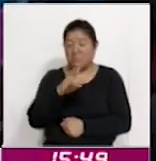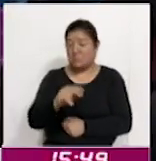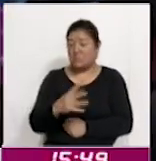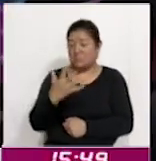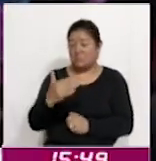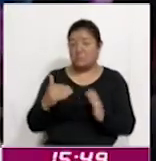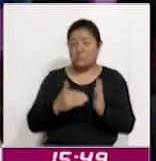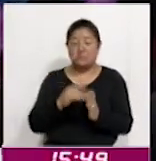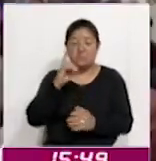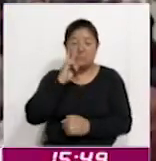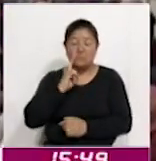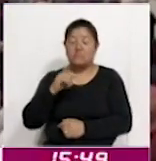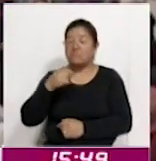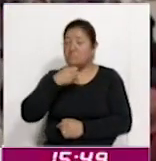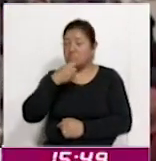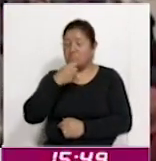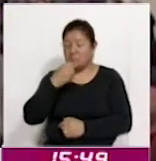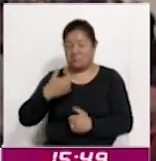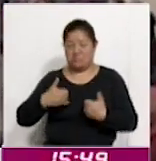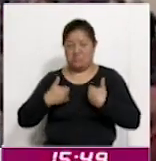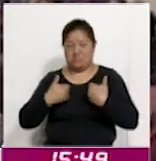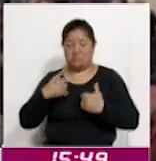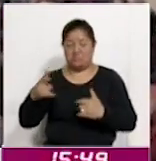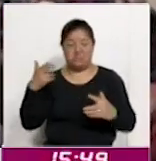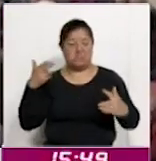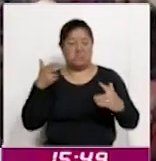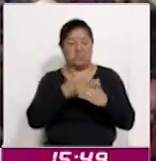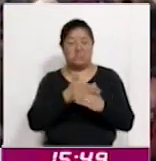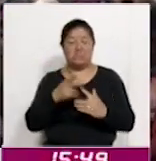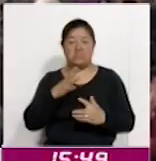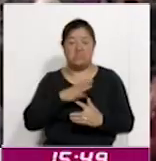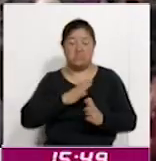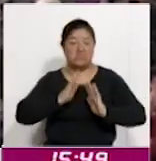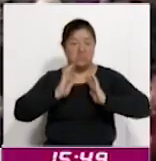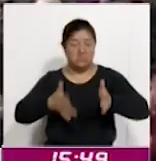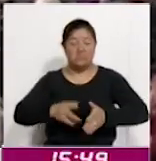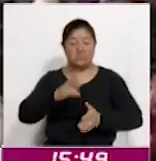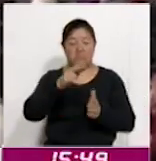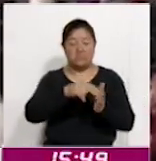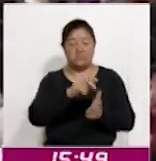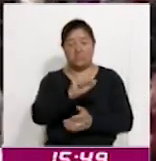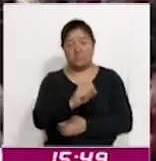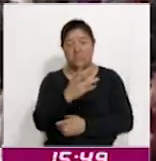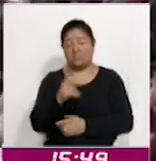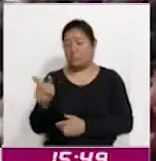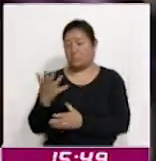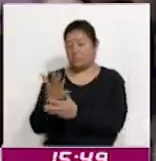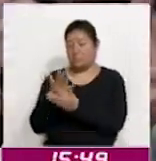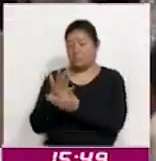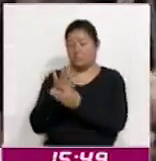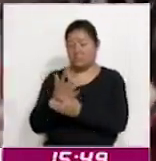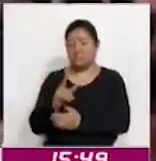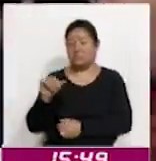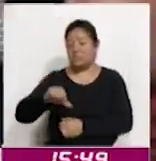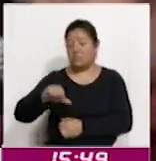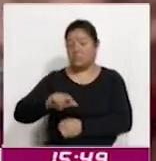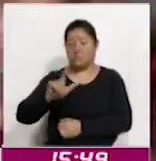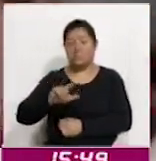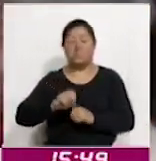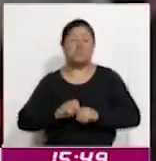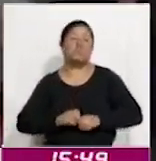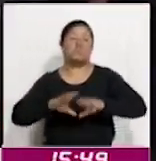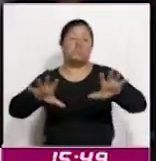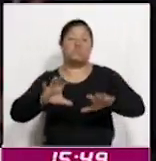fueron asesinadas de forma intencionada en el mundo en 2023, según cifras publicadas el lunes por la ONU, un nivel